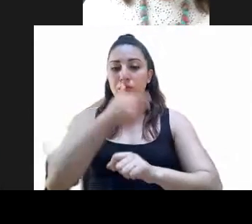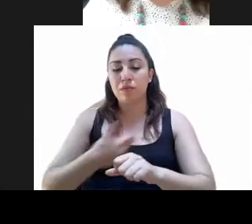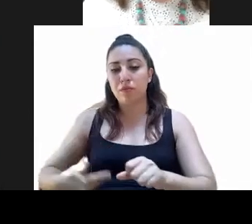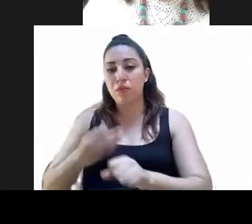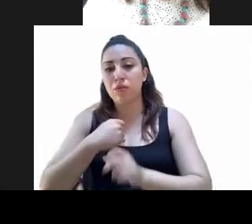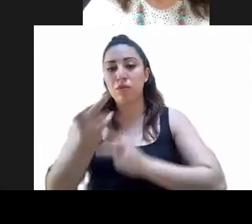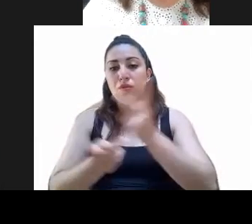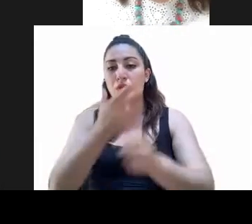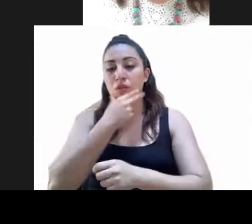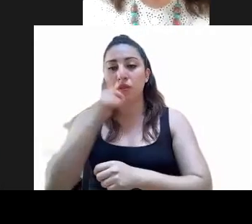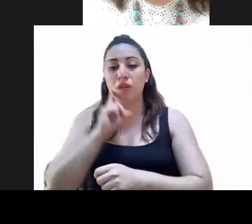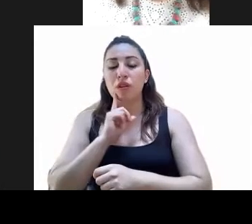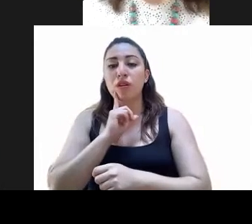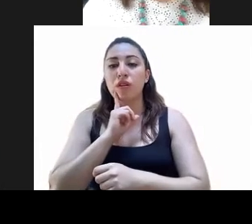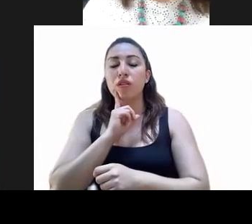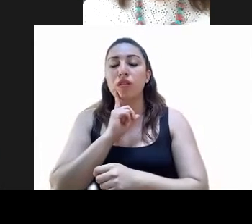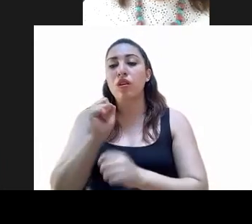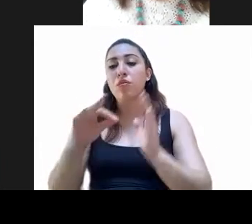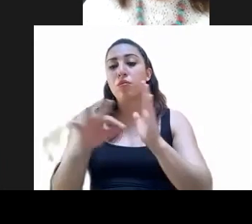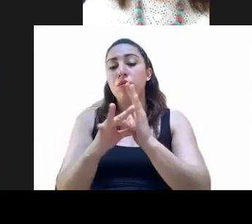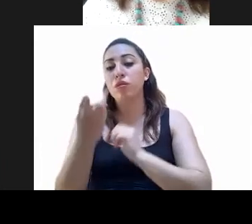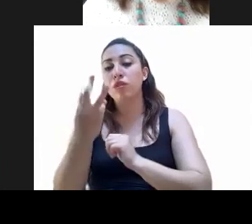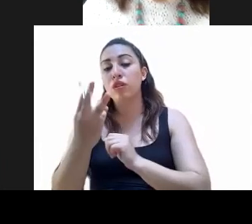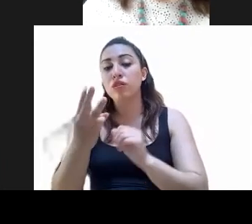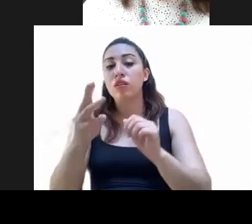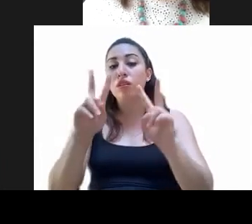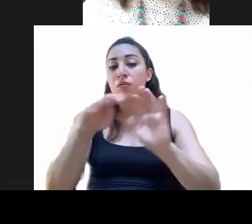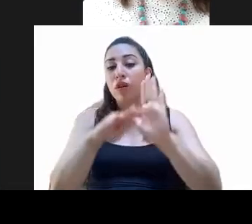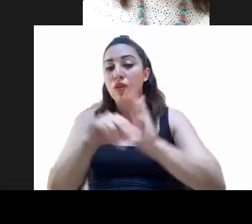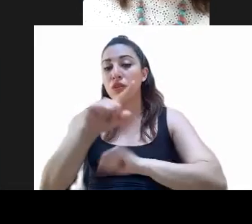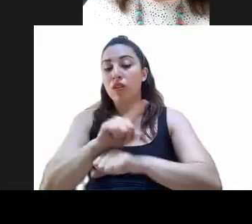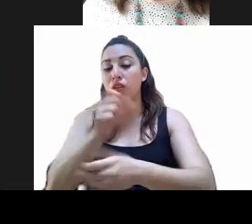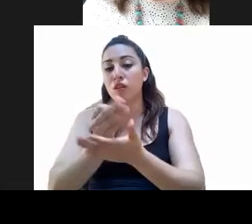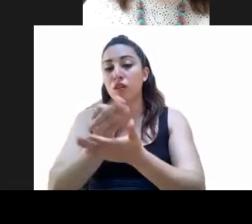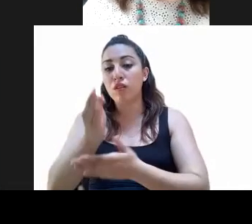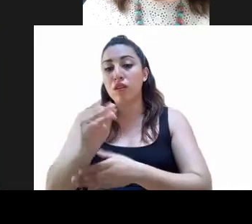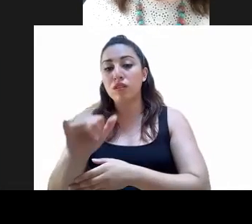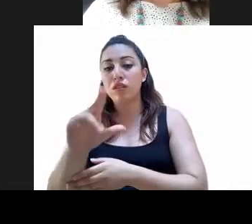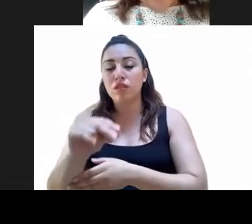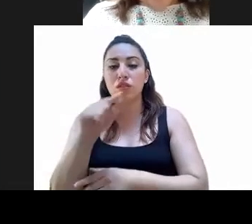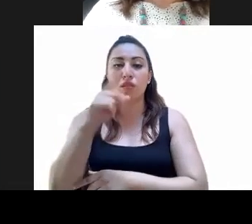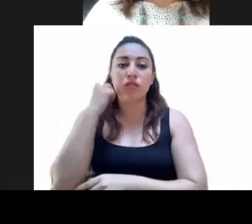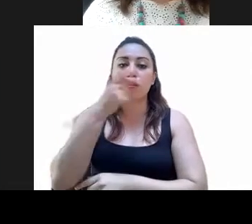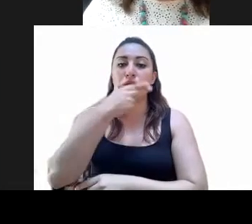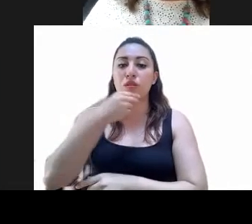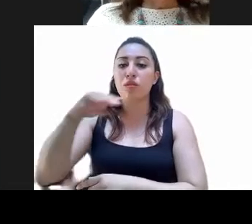lectura del acta, señalada en el punto tres del orden del día y si es de aprobarse en los términos presentados. Miguel Ángel Macedo Escartín.